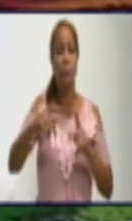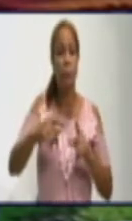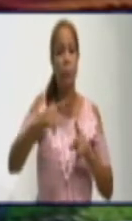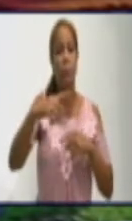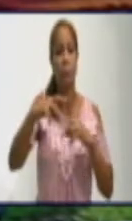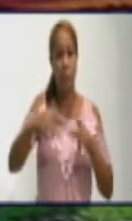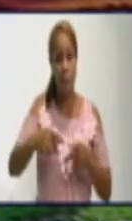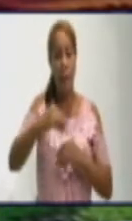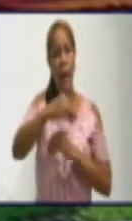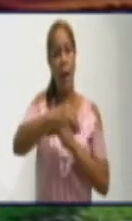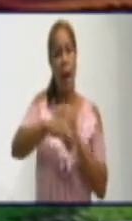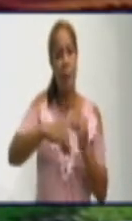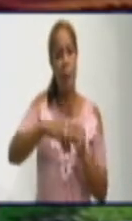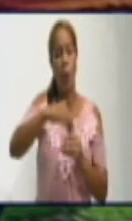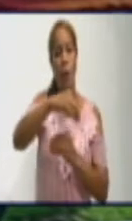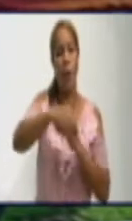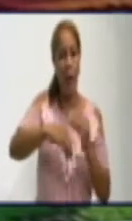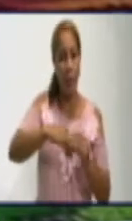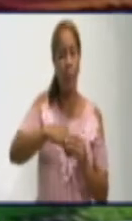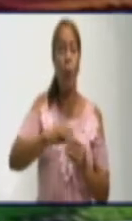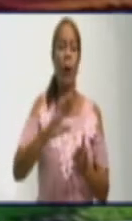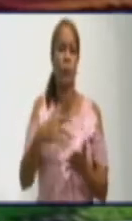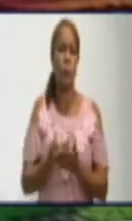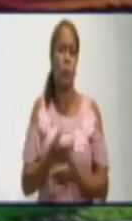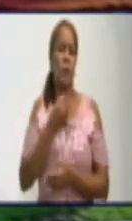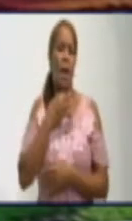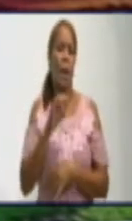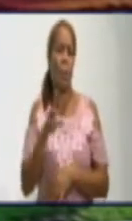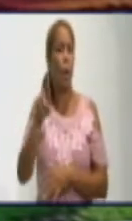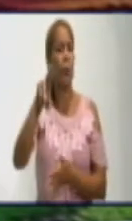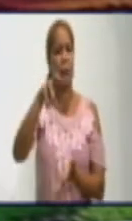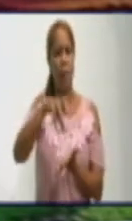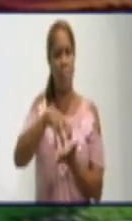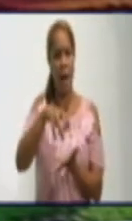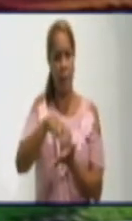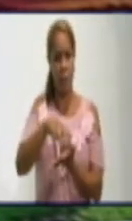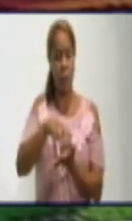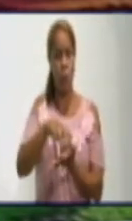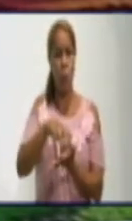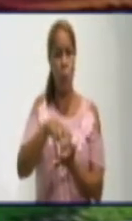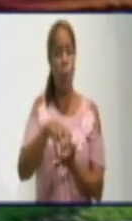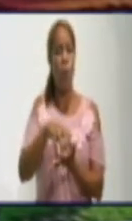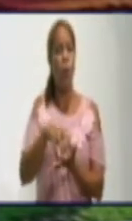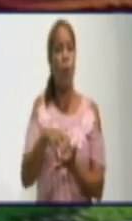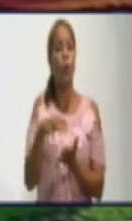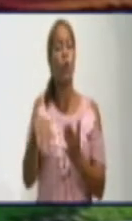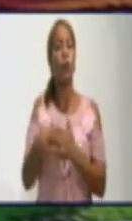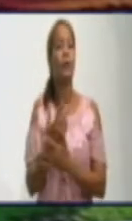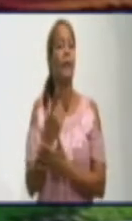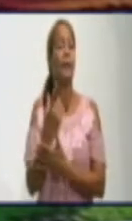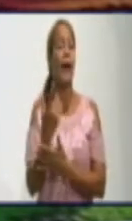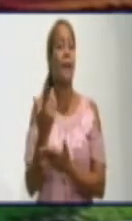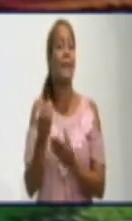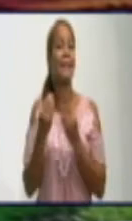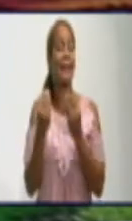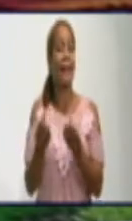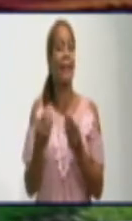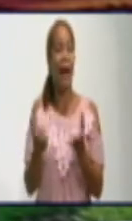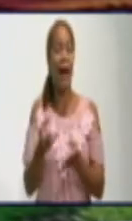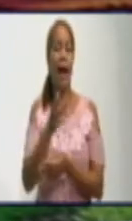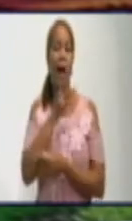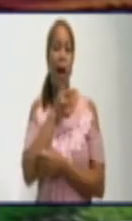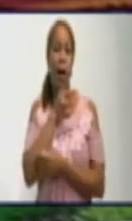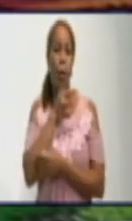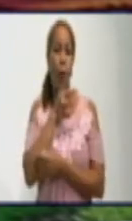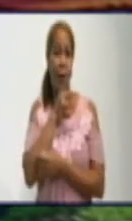X, no voy a mencionar un nombre, reparto X, está previsto que el ciclo de distribución de agua sea cada tres días. Pero por la